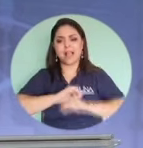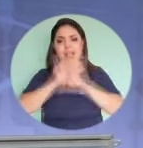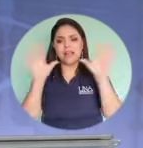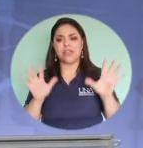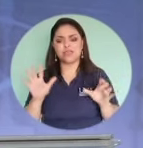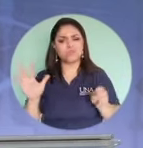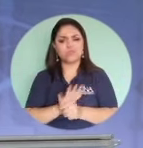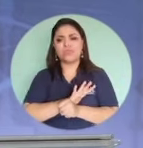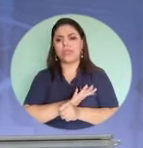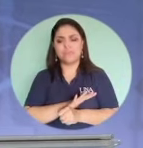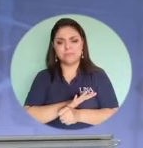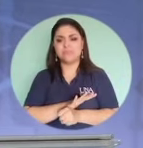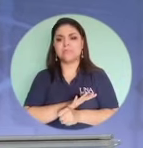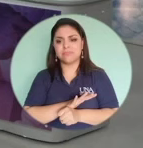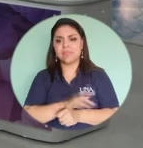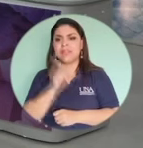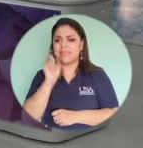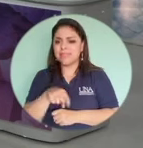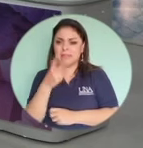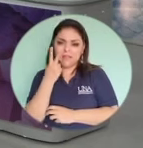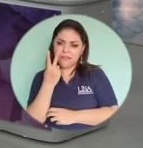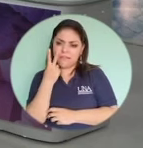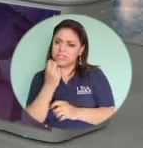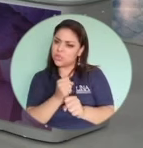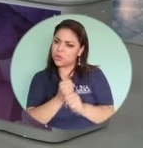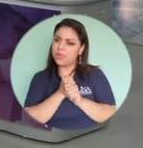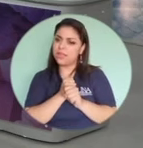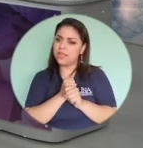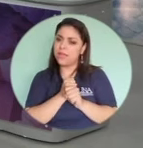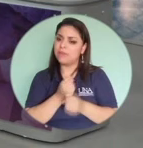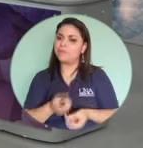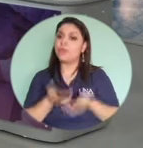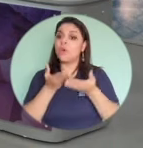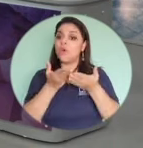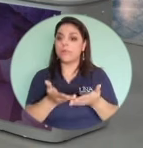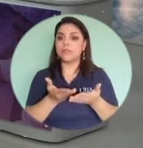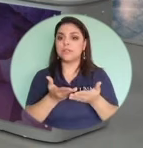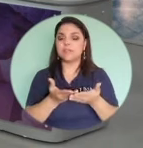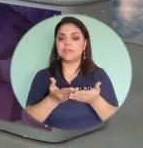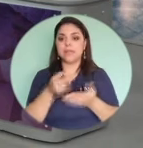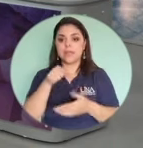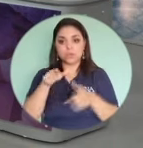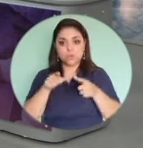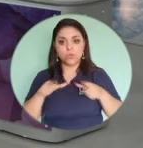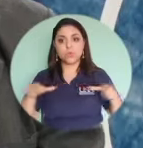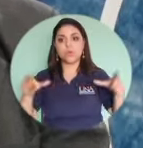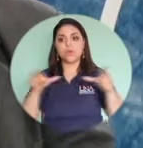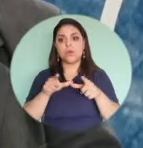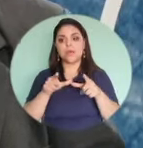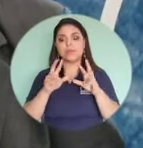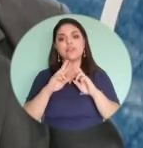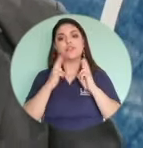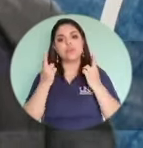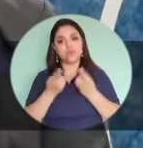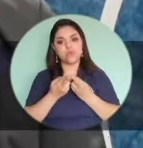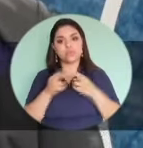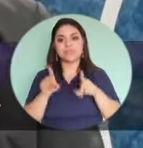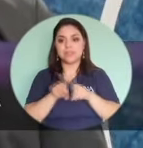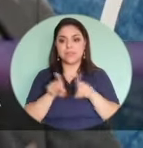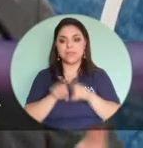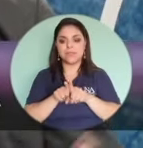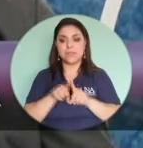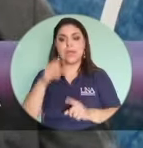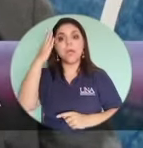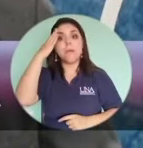totalmente hay que ver la seguridad que ofrecen que ofrecen estos estos sitios o ese tipo de reuniones